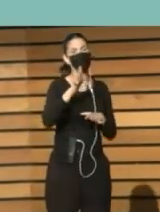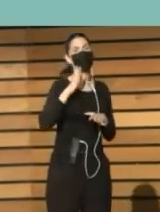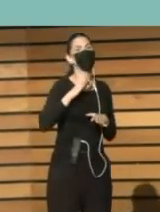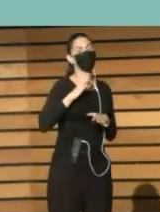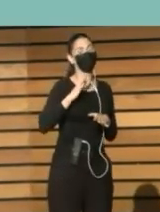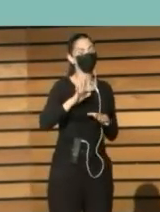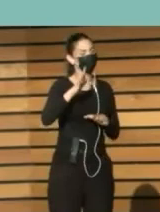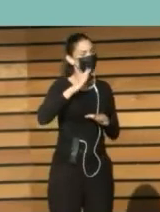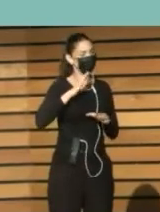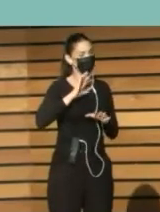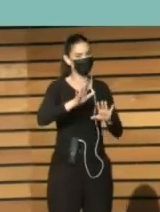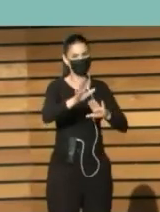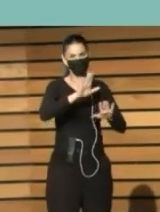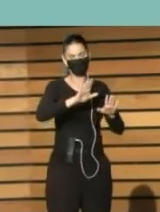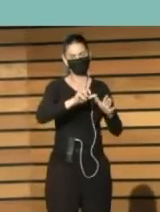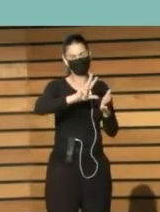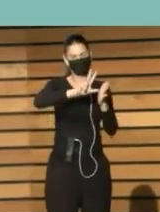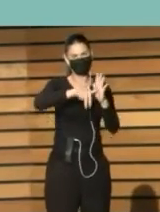repetirle Porque Me llegó tarde